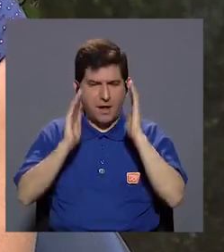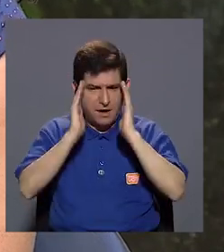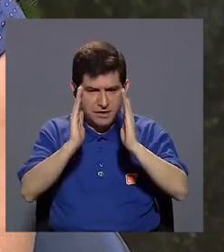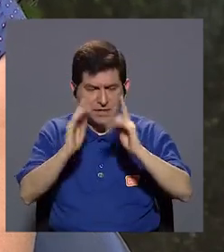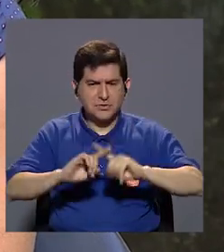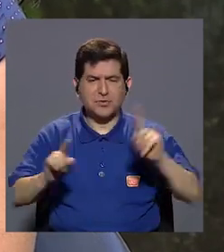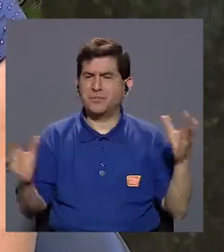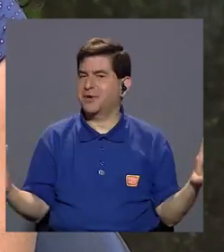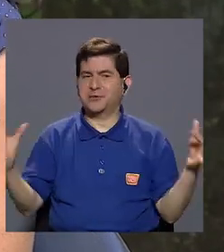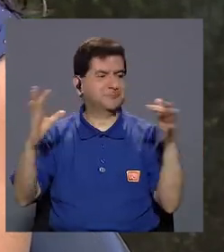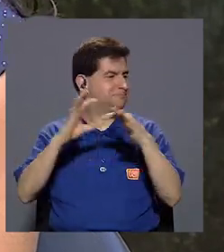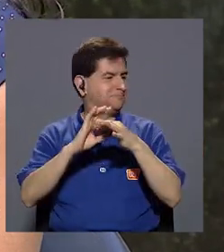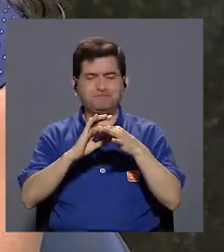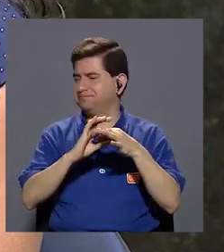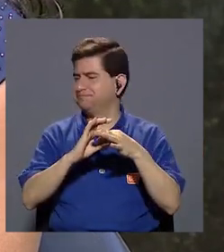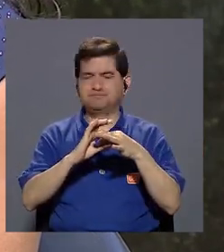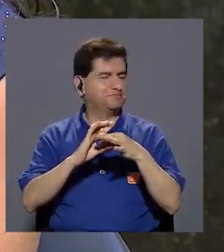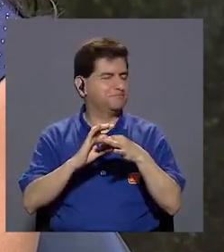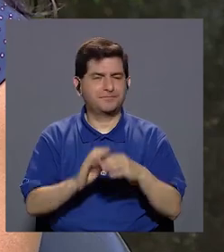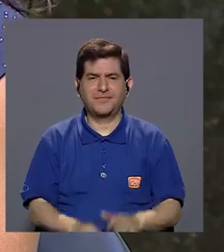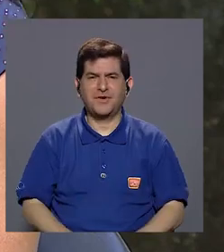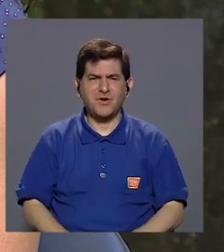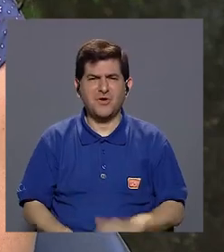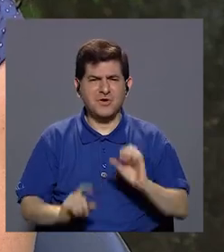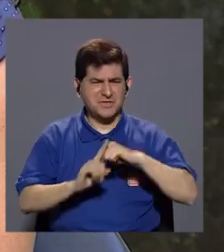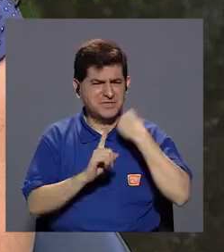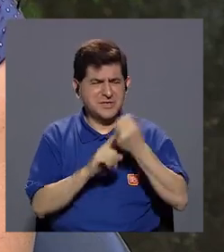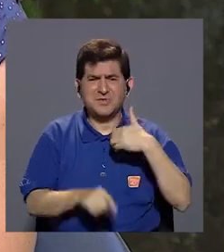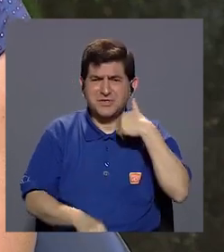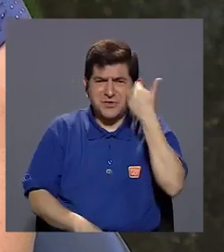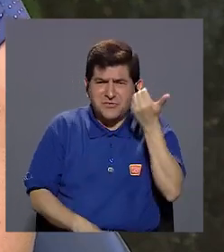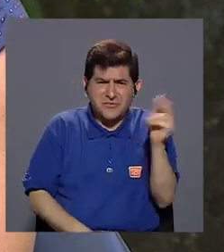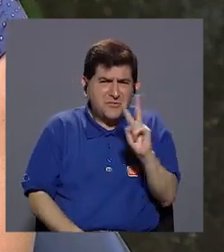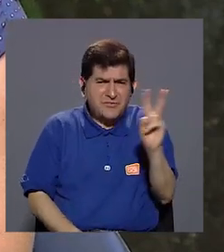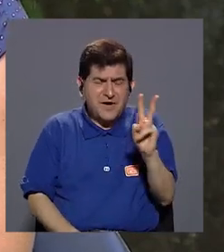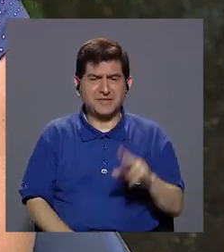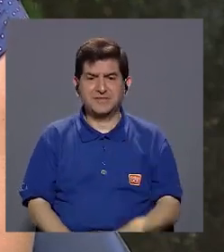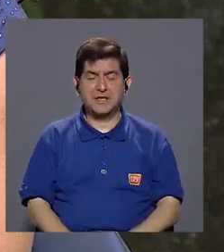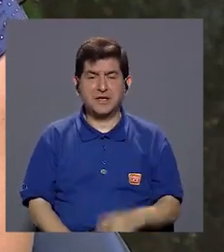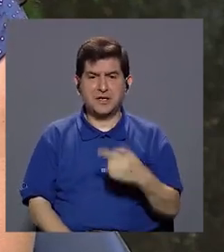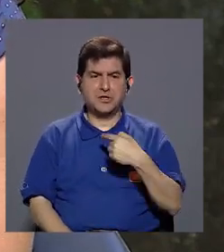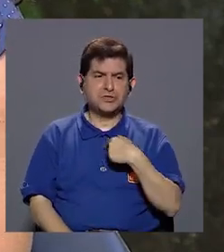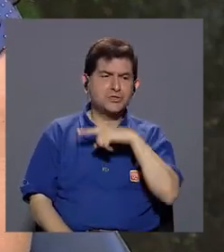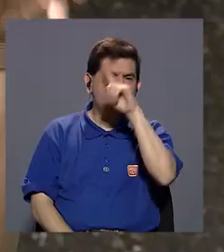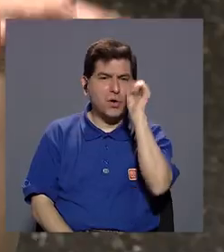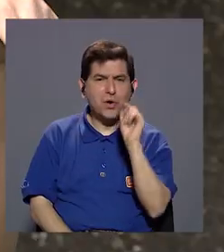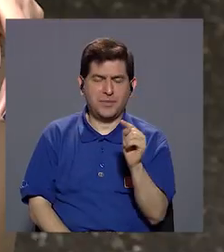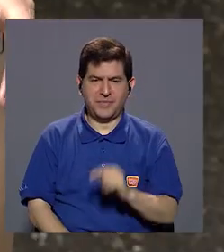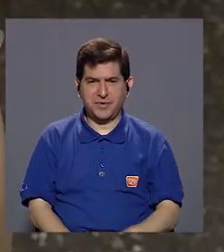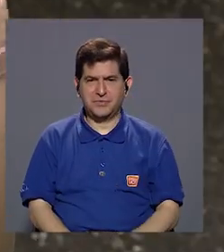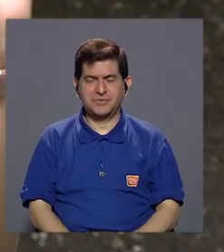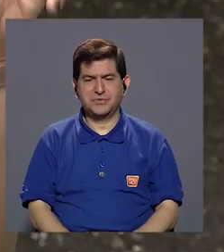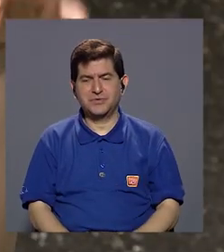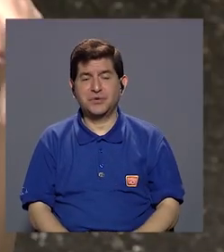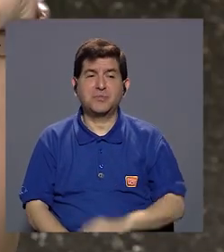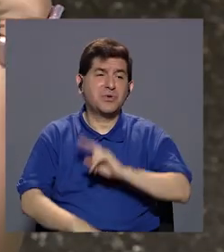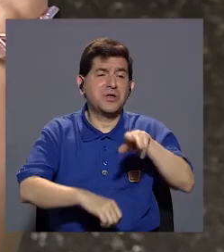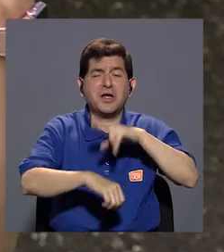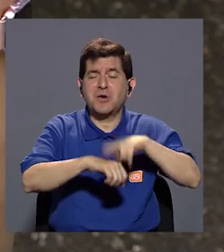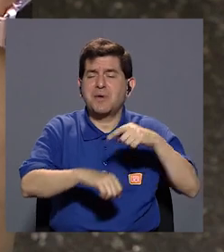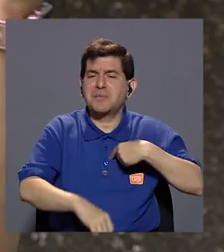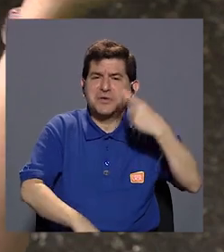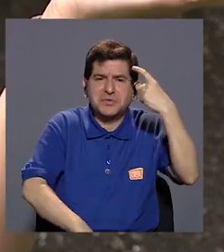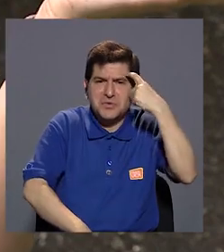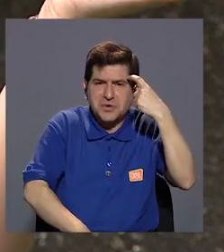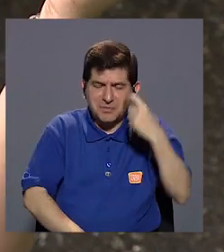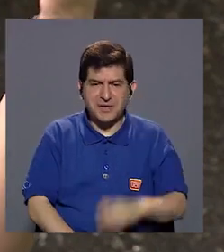¿verdad? Pero no tiene relación con la facilidad con que adquieran un virus. Sí, en realidad yo te lo pregunto porque como que coloquialmente uno